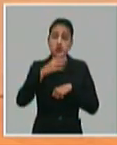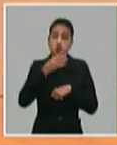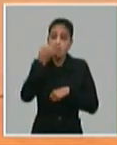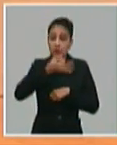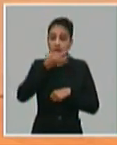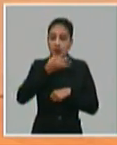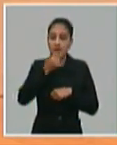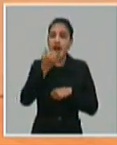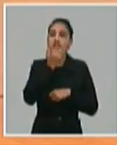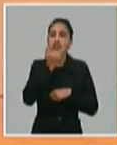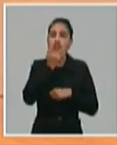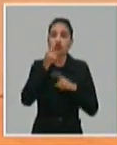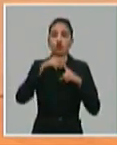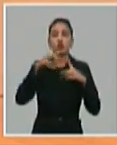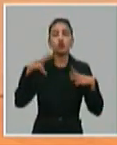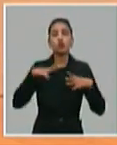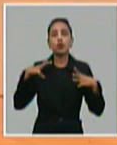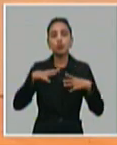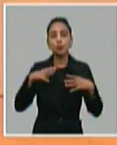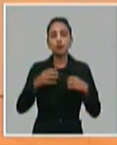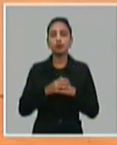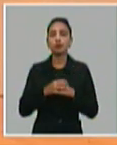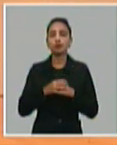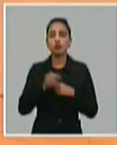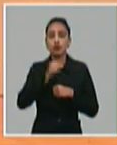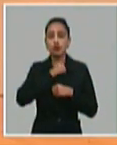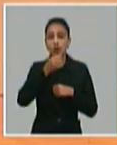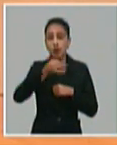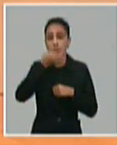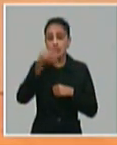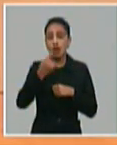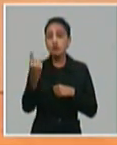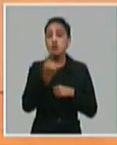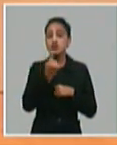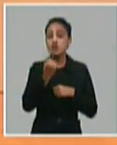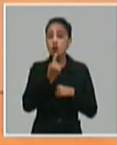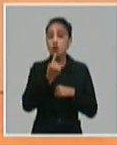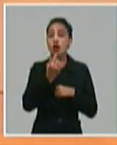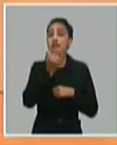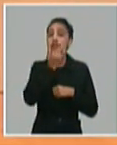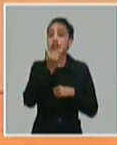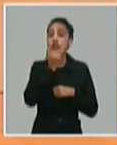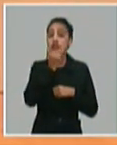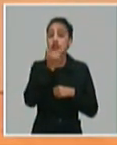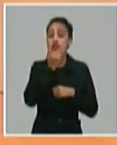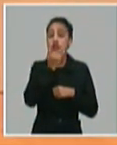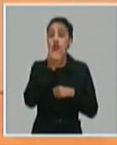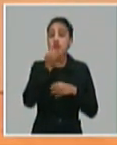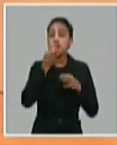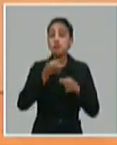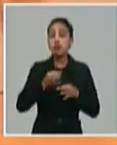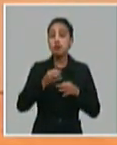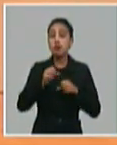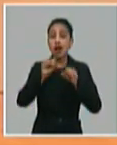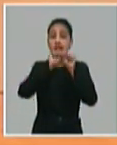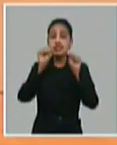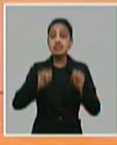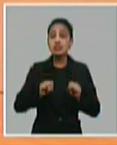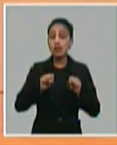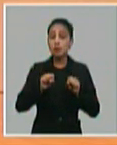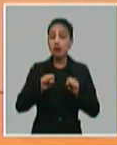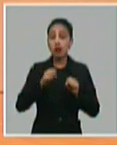del turismo, y las afectaciones del turismo, quiero dejar claro que no solamente es una afectación directa al sistema